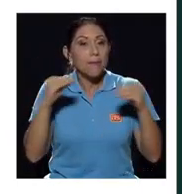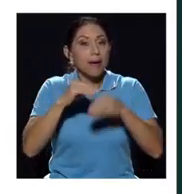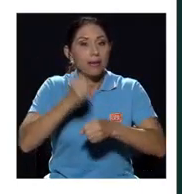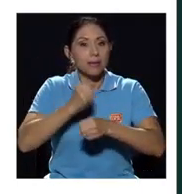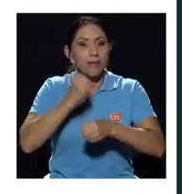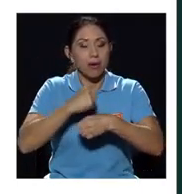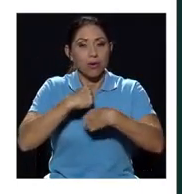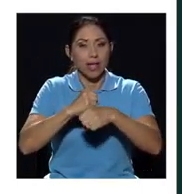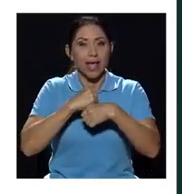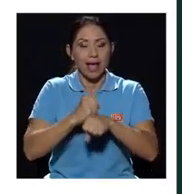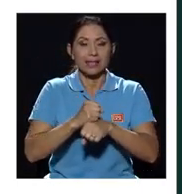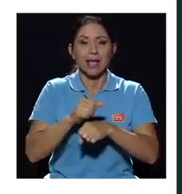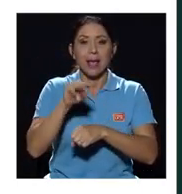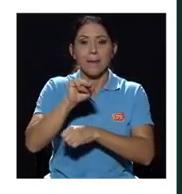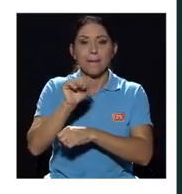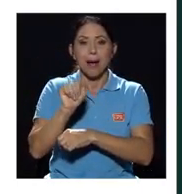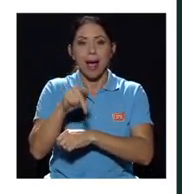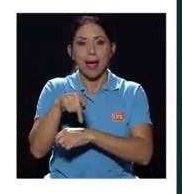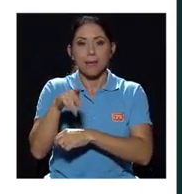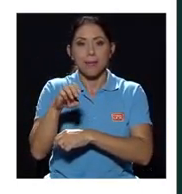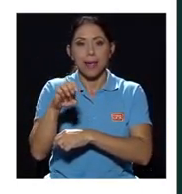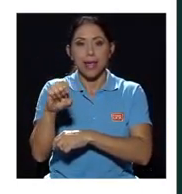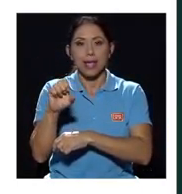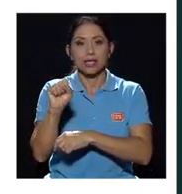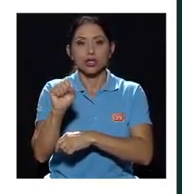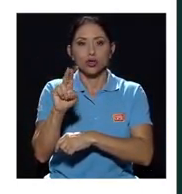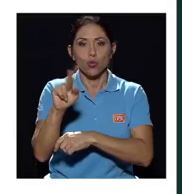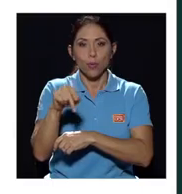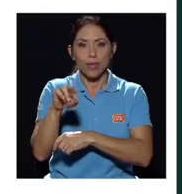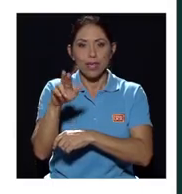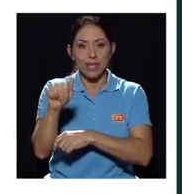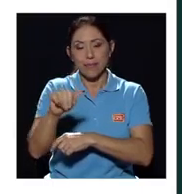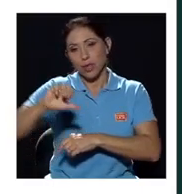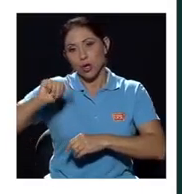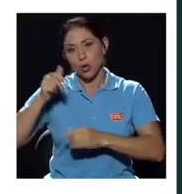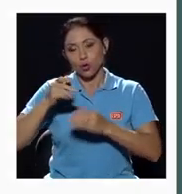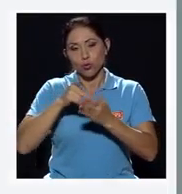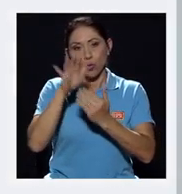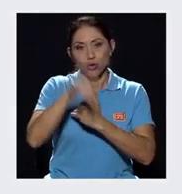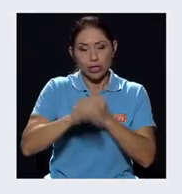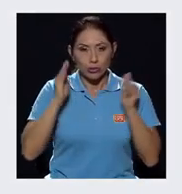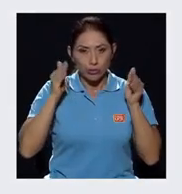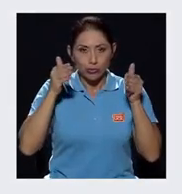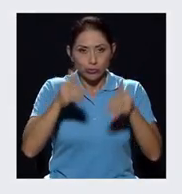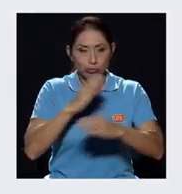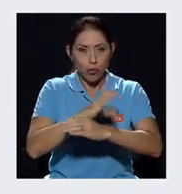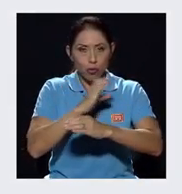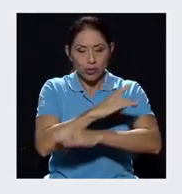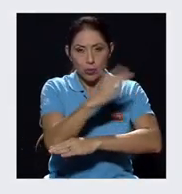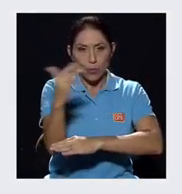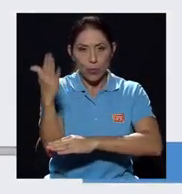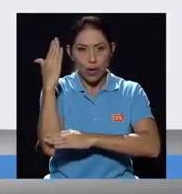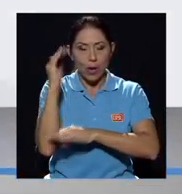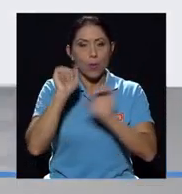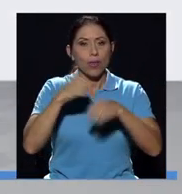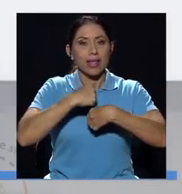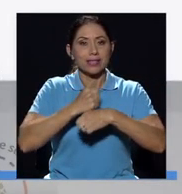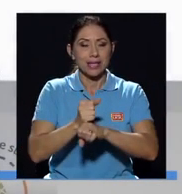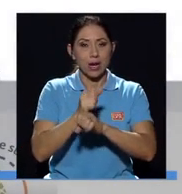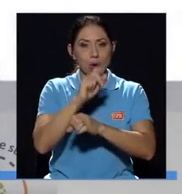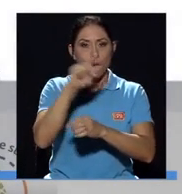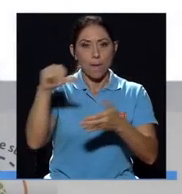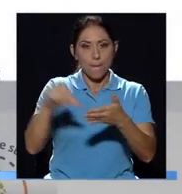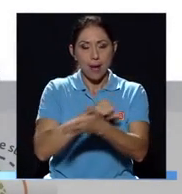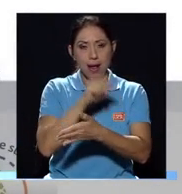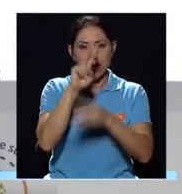trabajo que realiza MAPE de su Piña y otros proyectos dedicados a la conservación del medio ambiente, puede realizarlo a través de la página web